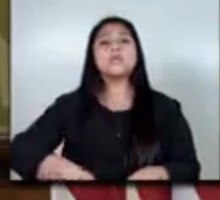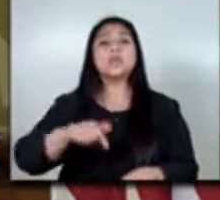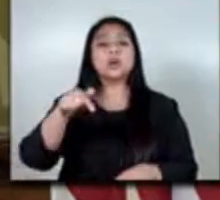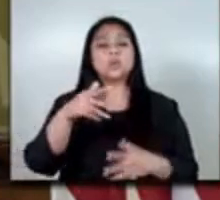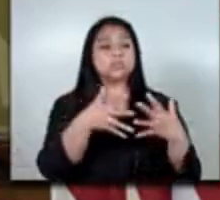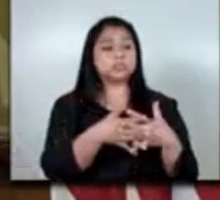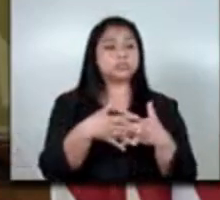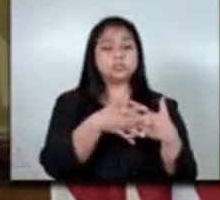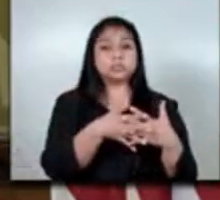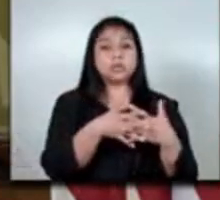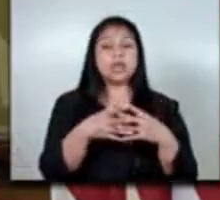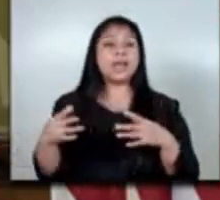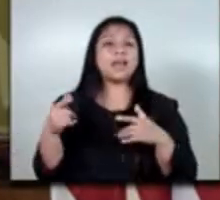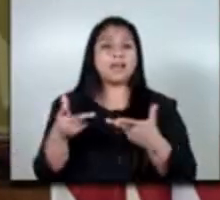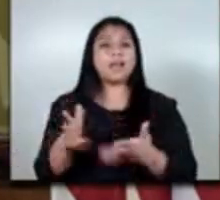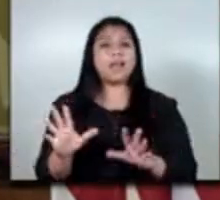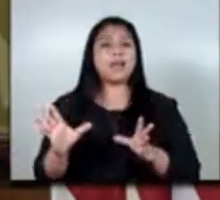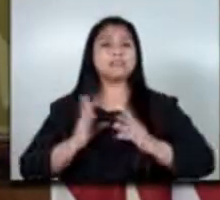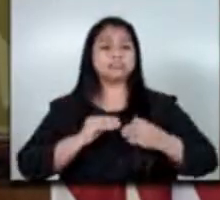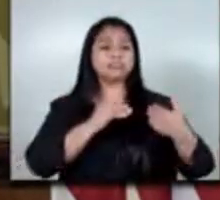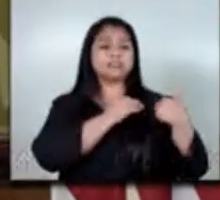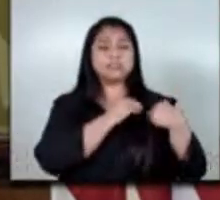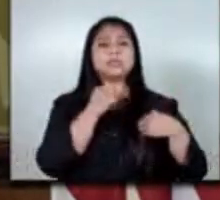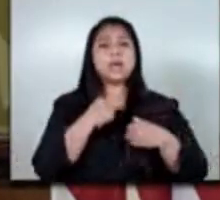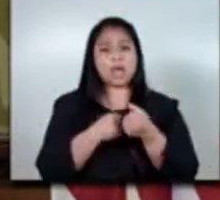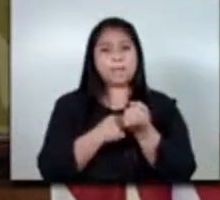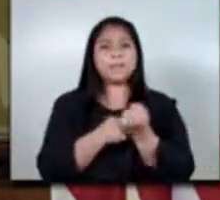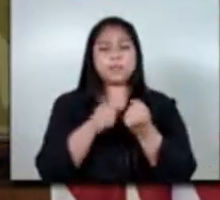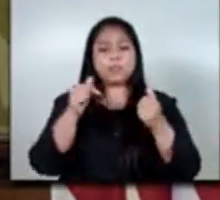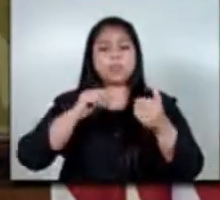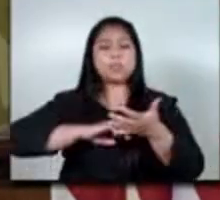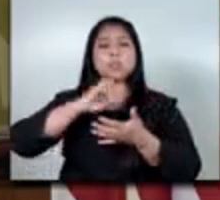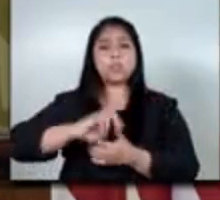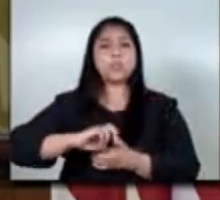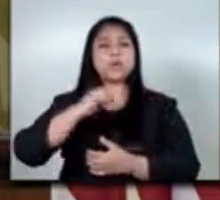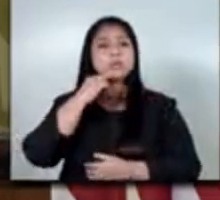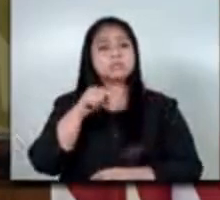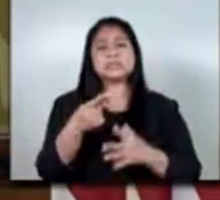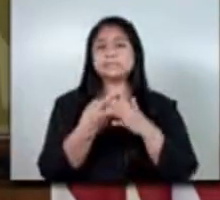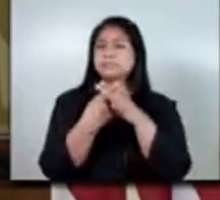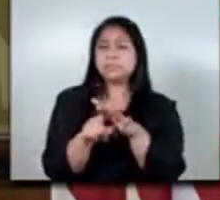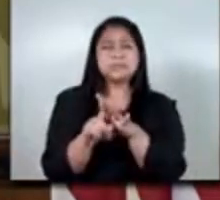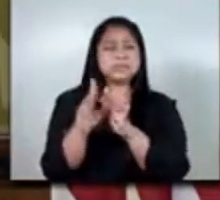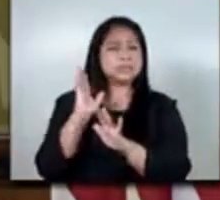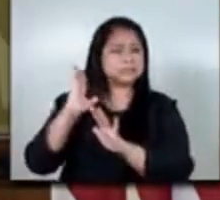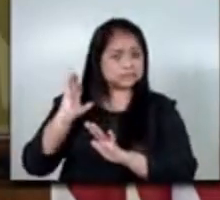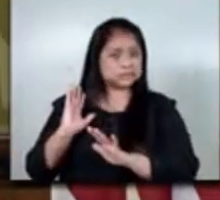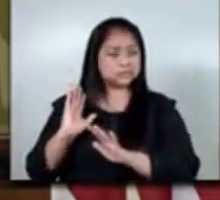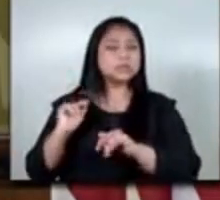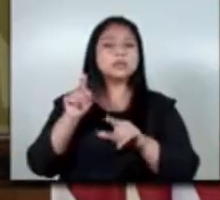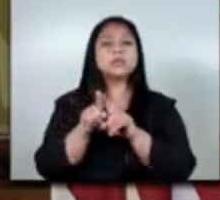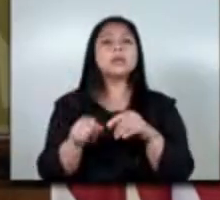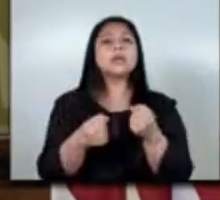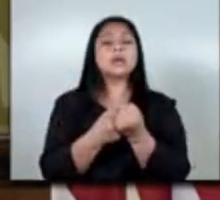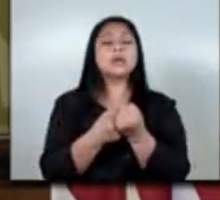unidos ha estado comprometido en apoyar este programa desde su comienzo a través de la de la